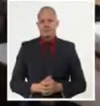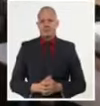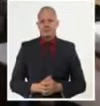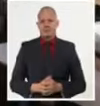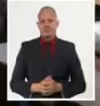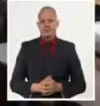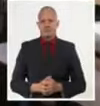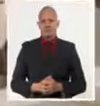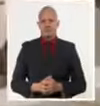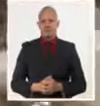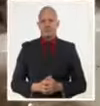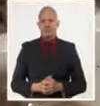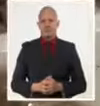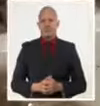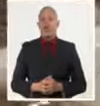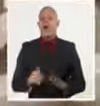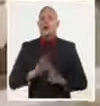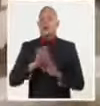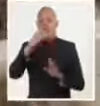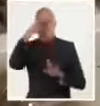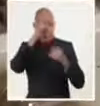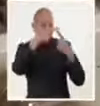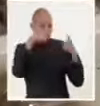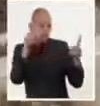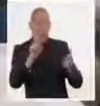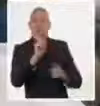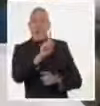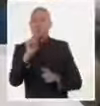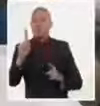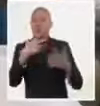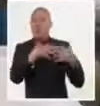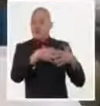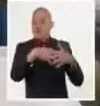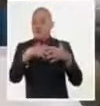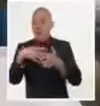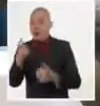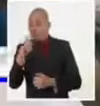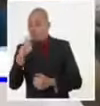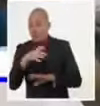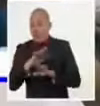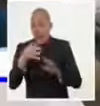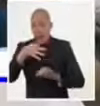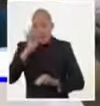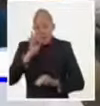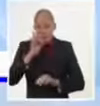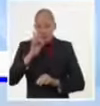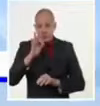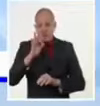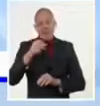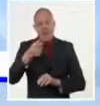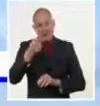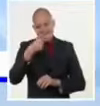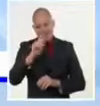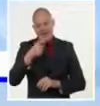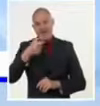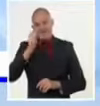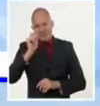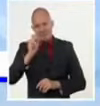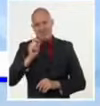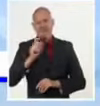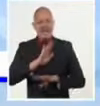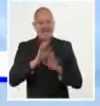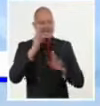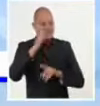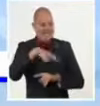En las 11 torrefactoras del país se trabaja a un ritmo intenso para completar en lo que resta de este mes todo el café